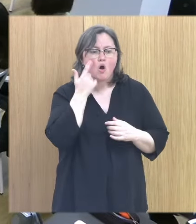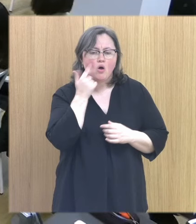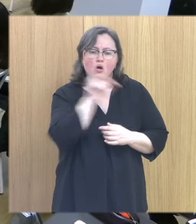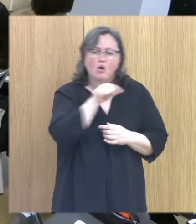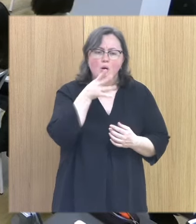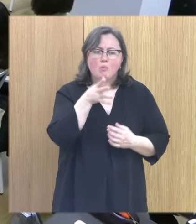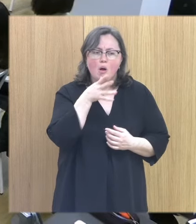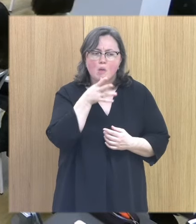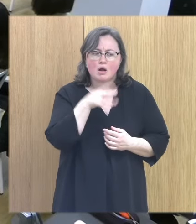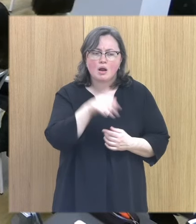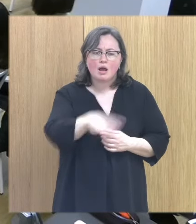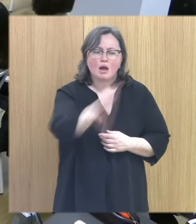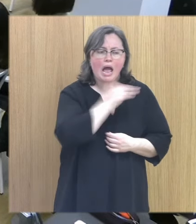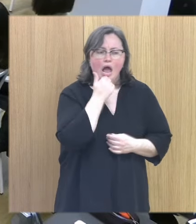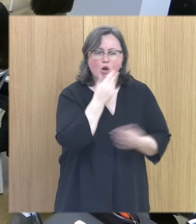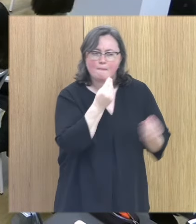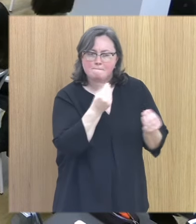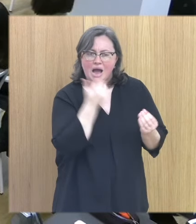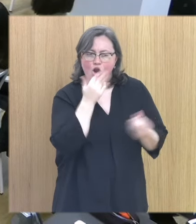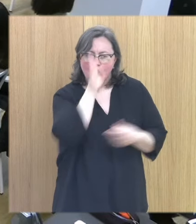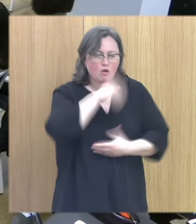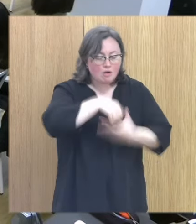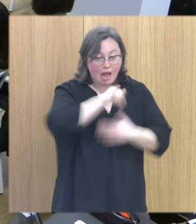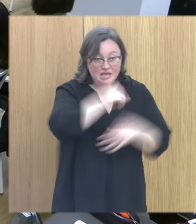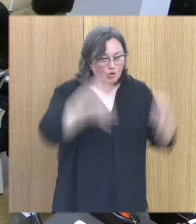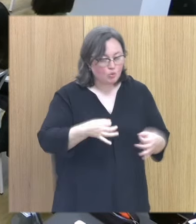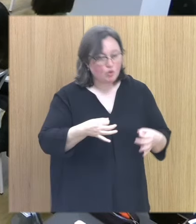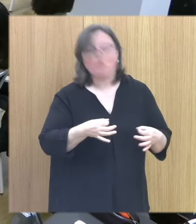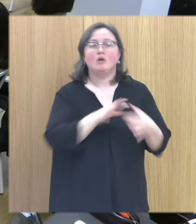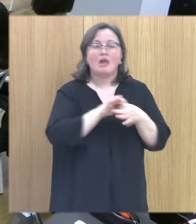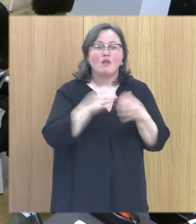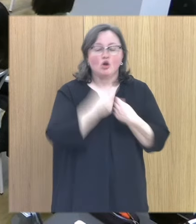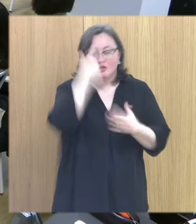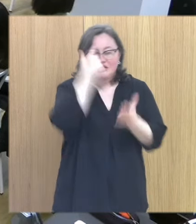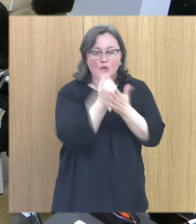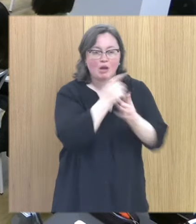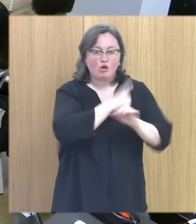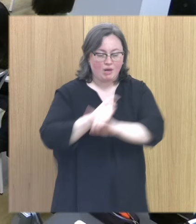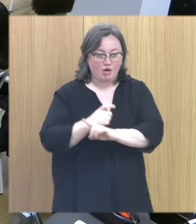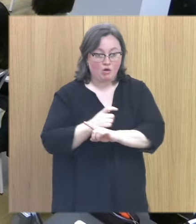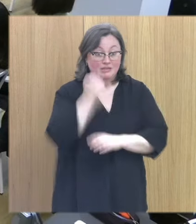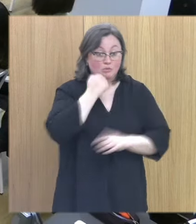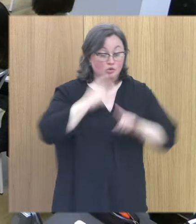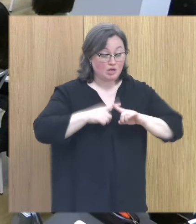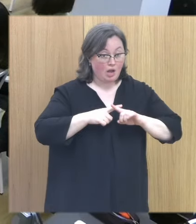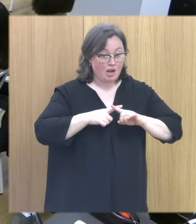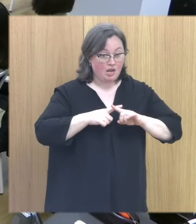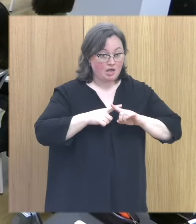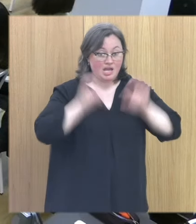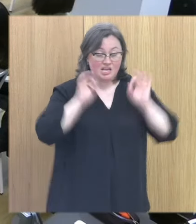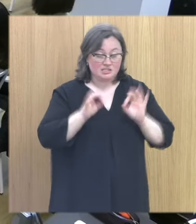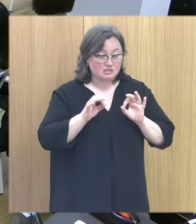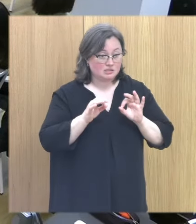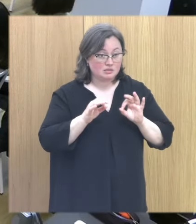sistemáticamente y entender que ahí tenemos algo detrás que tiene que ver con trauma complejo y en el abuso sexual esas